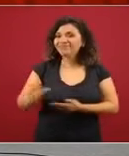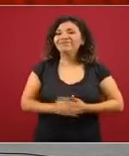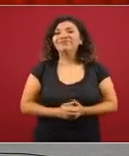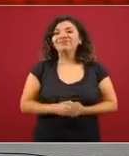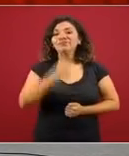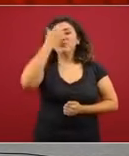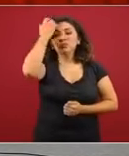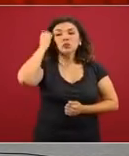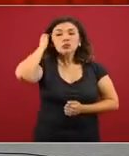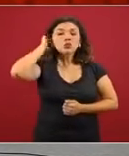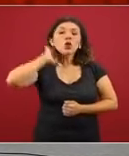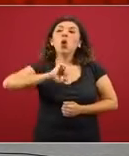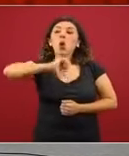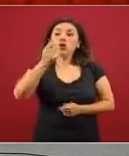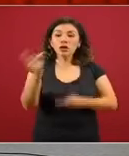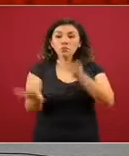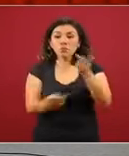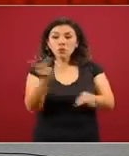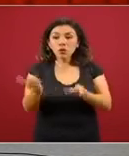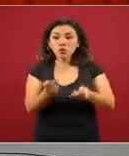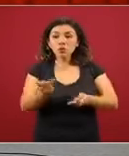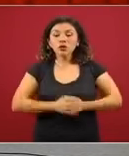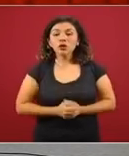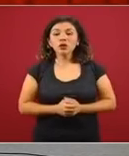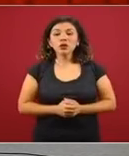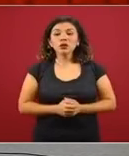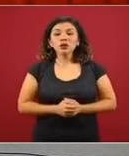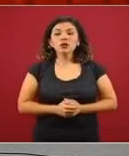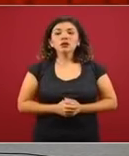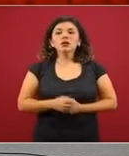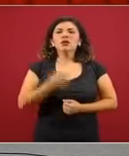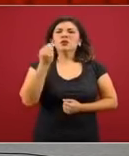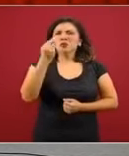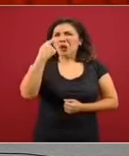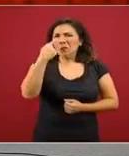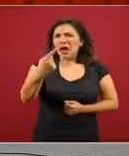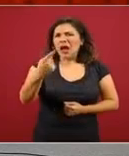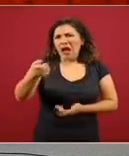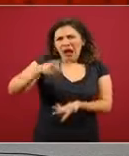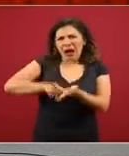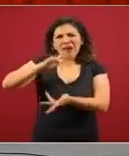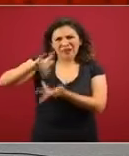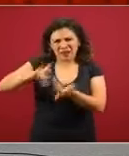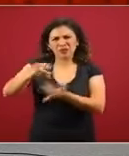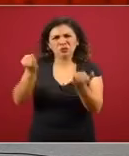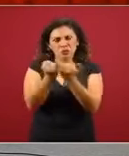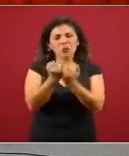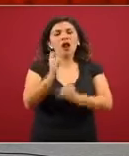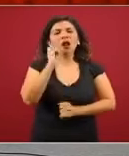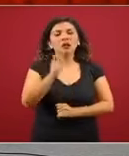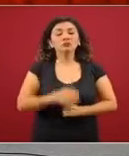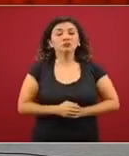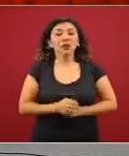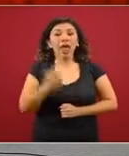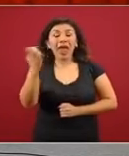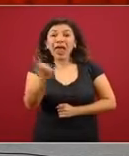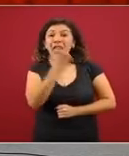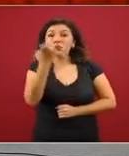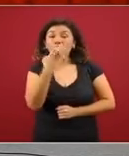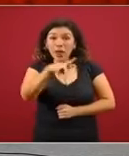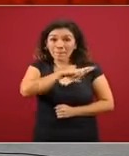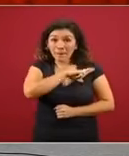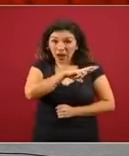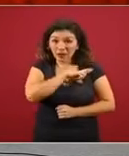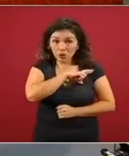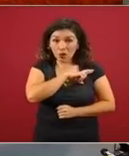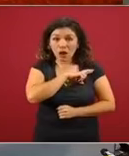Una segunda pregunta que nos hacen mucho en nuestras redes es si las escuelas particulares